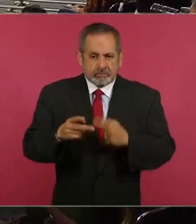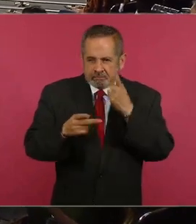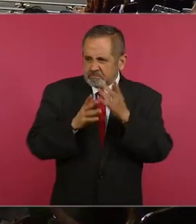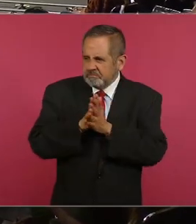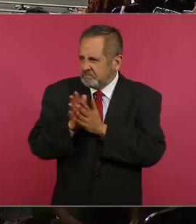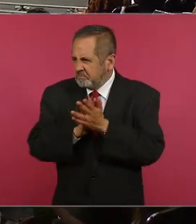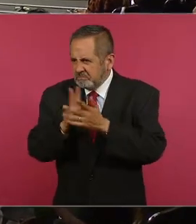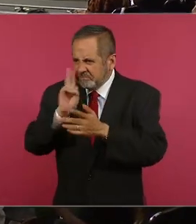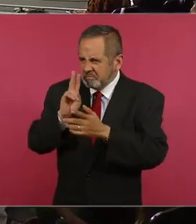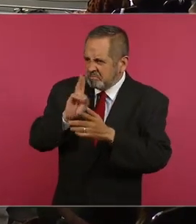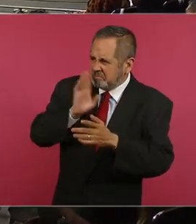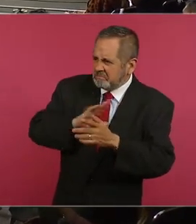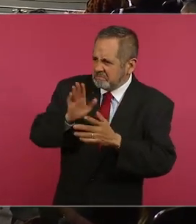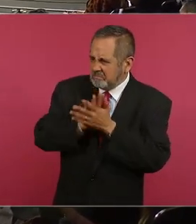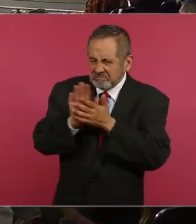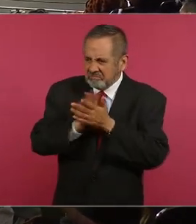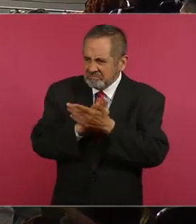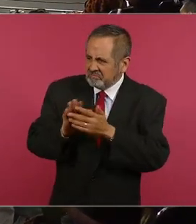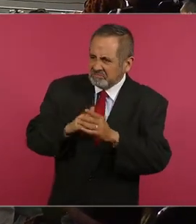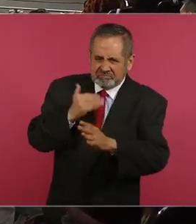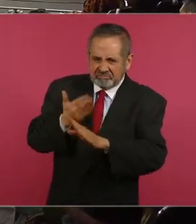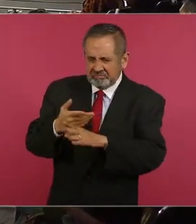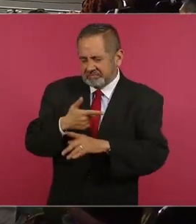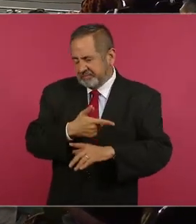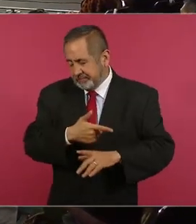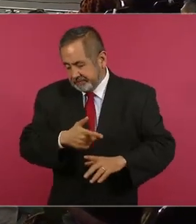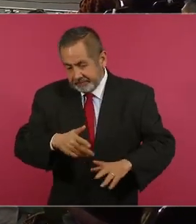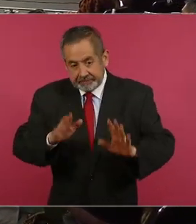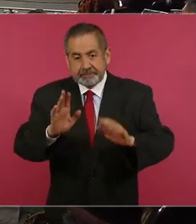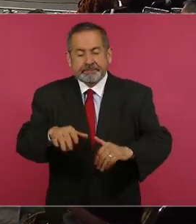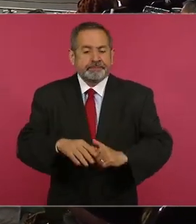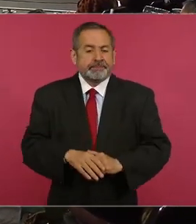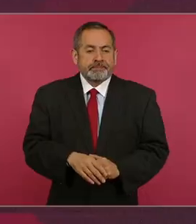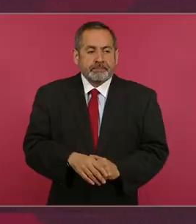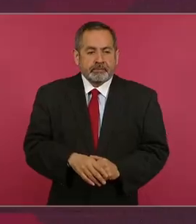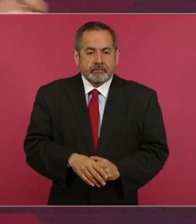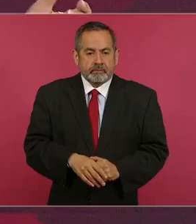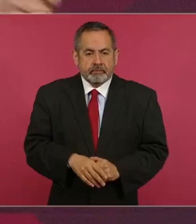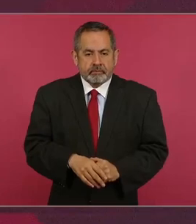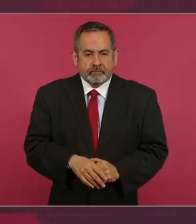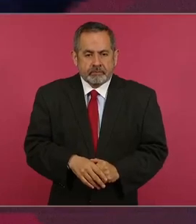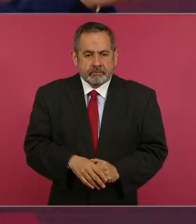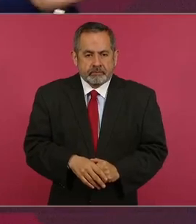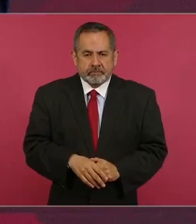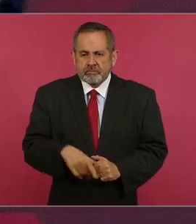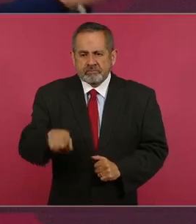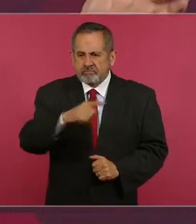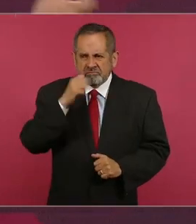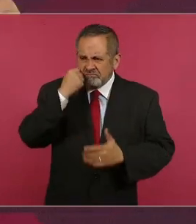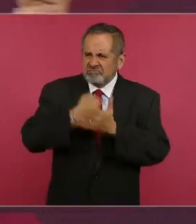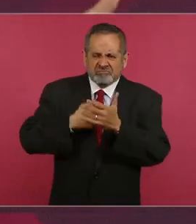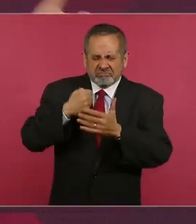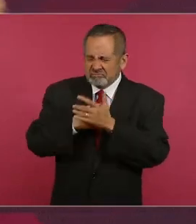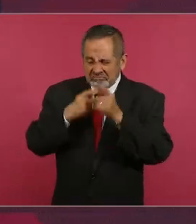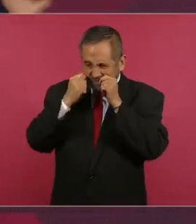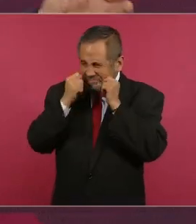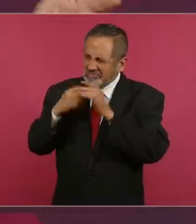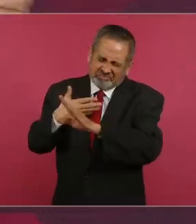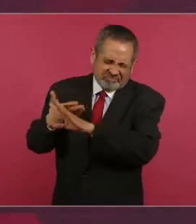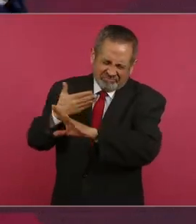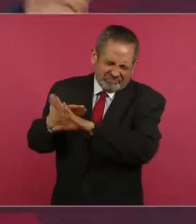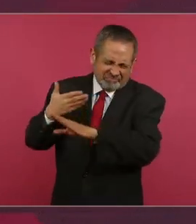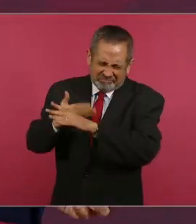y van a todas porque